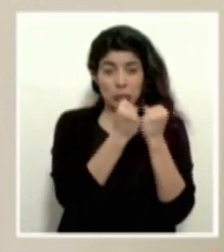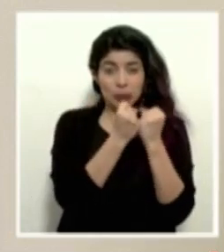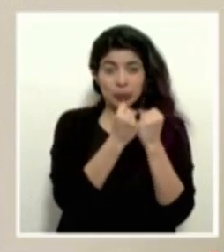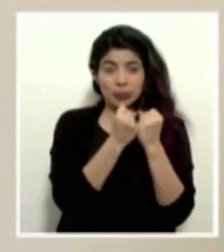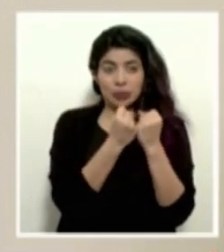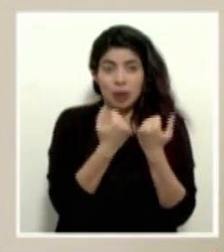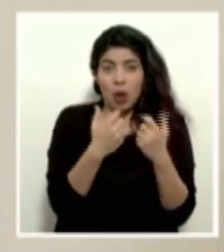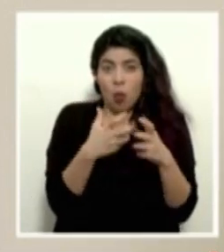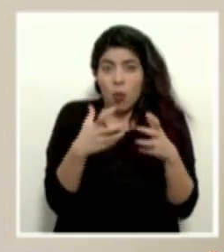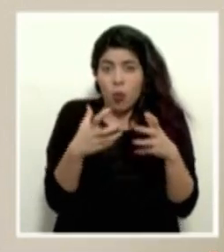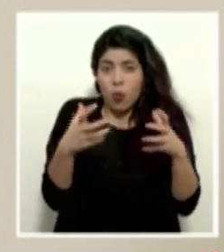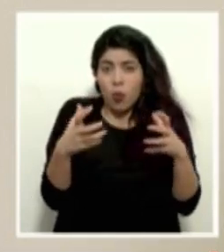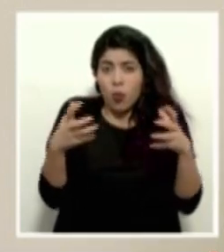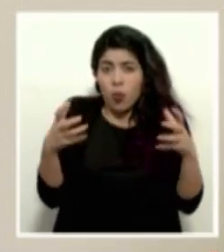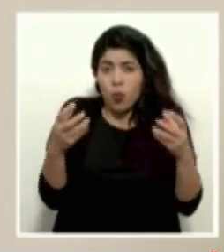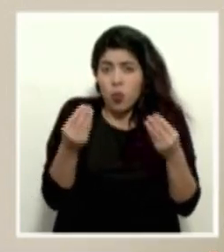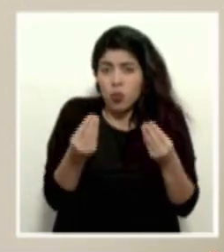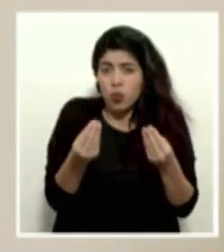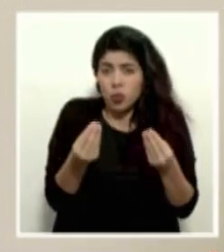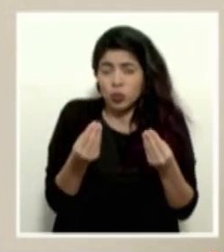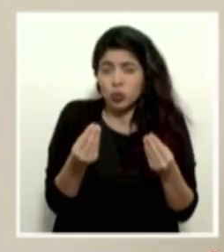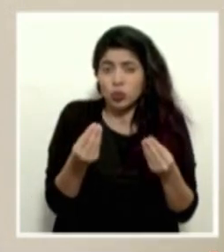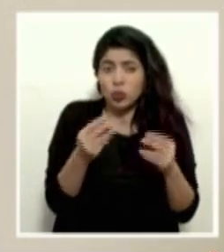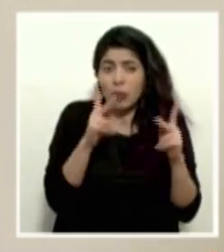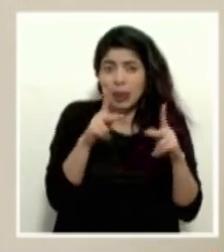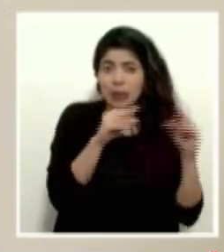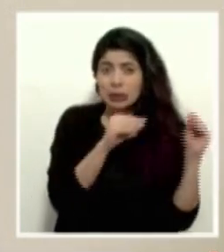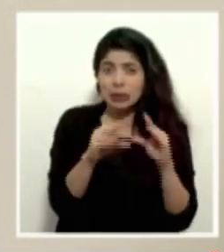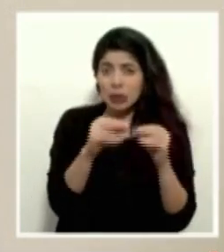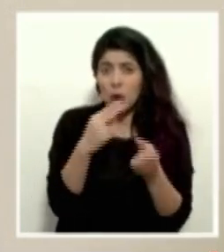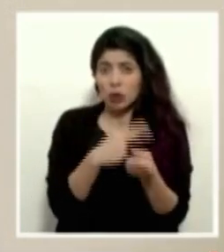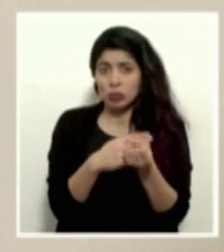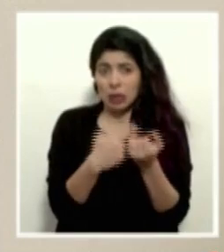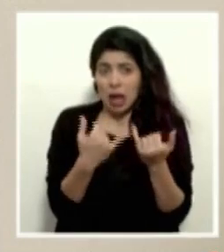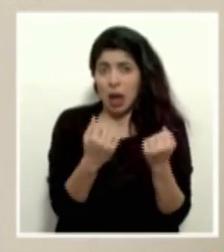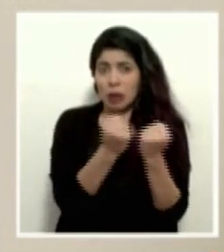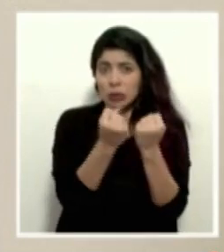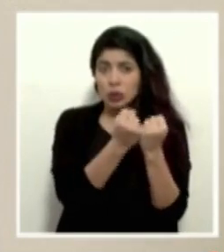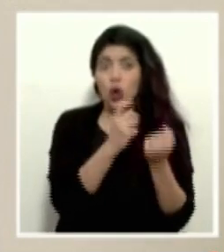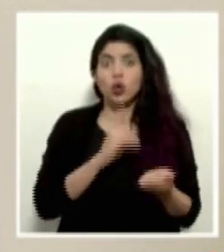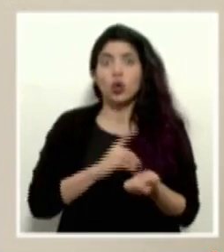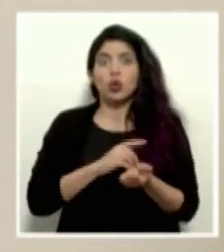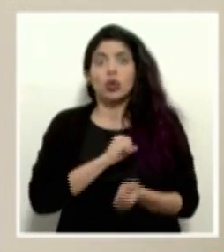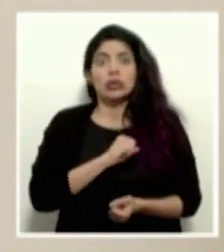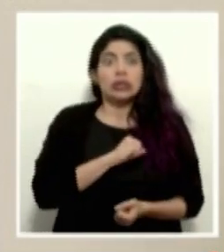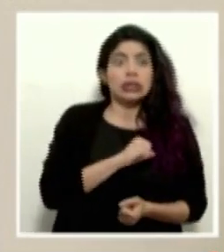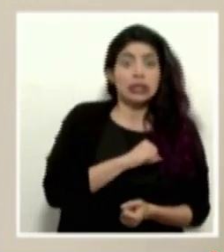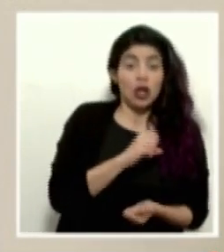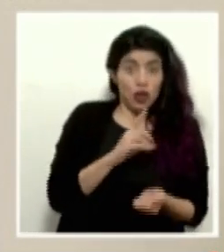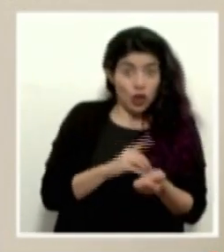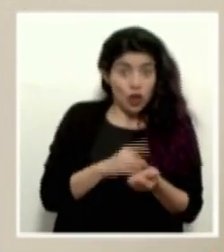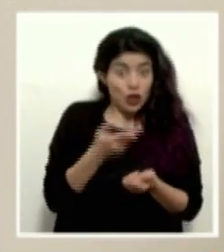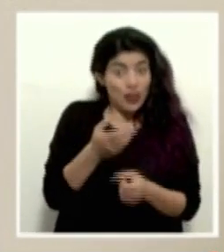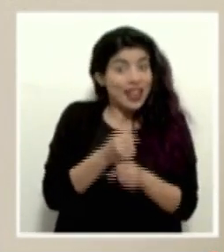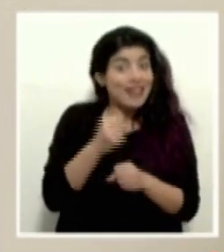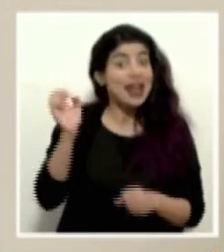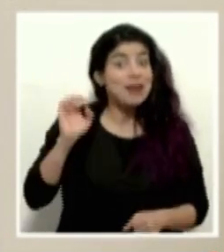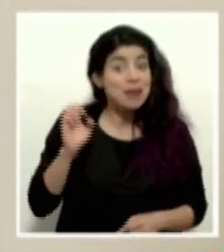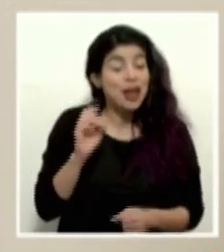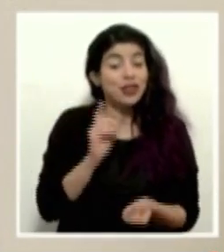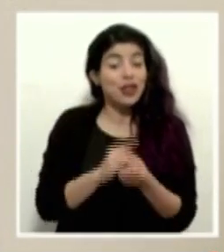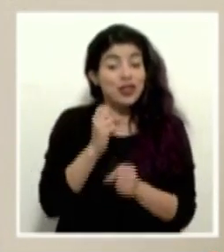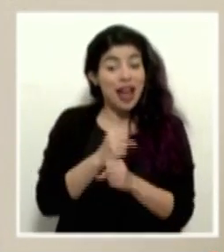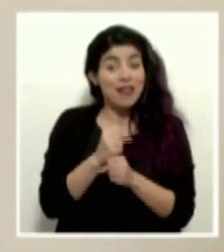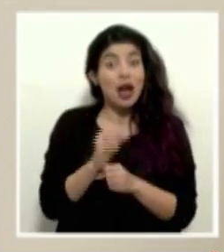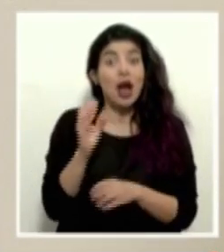bien ese aumento significativo de los internamientos, que ya los doctores están asustando, los doctores que están en emergencia, que están en cuidados